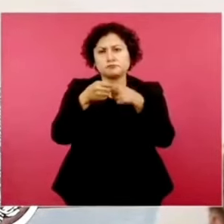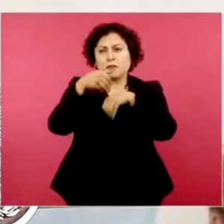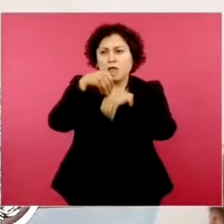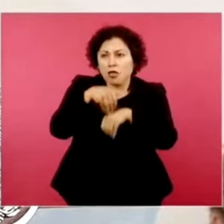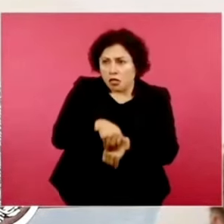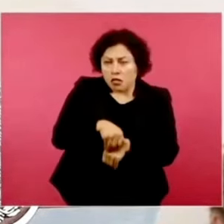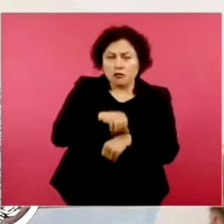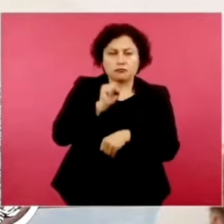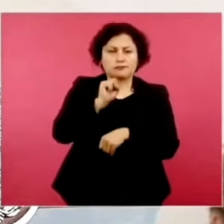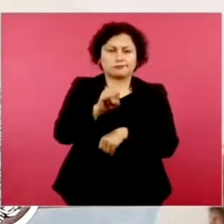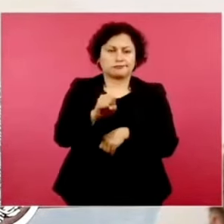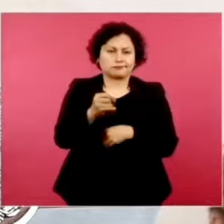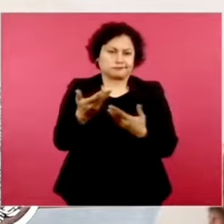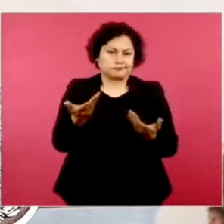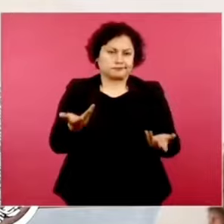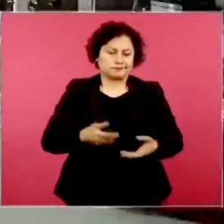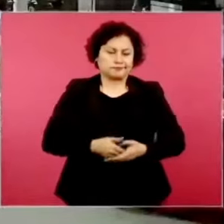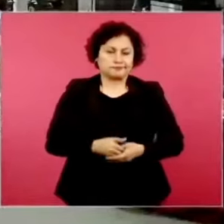régimen.